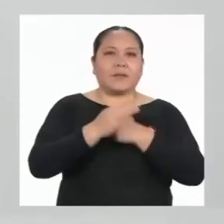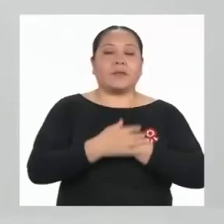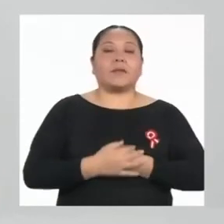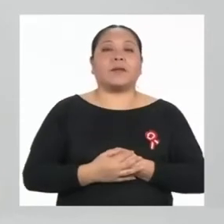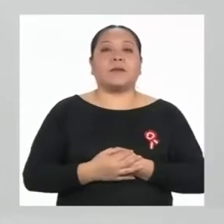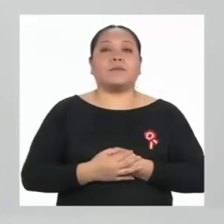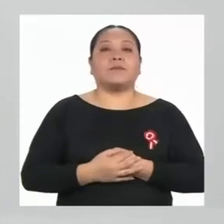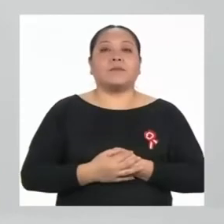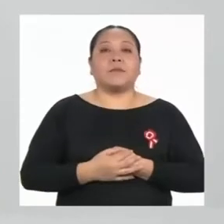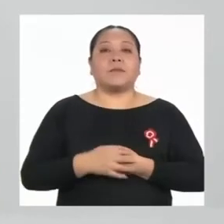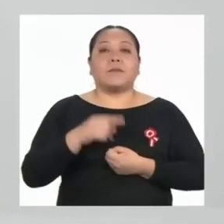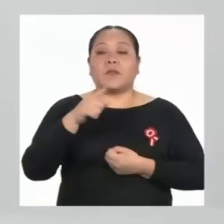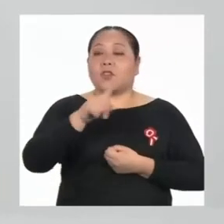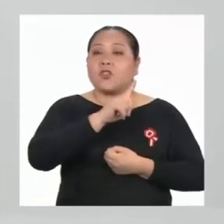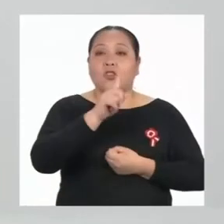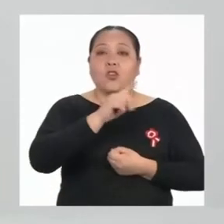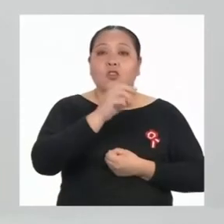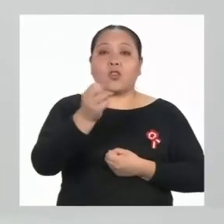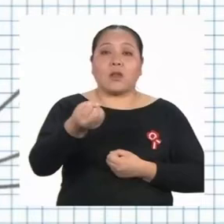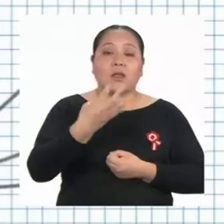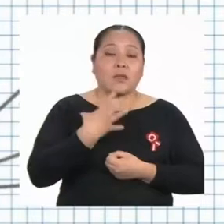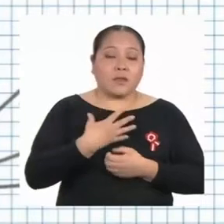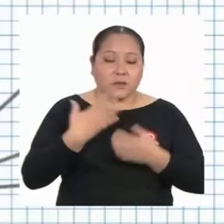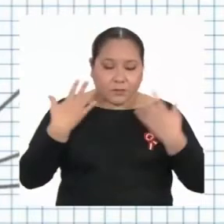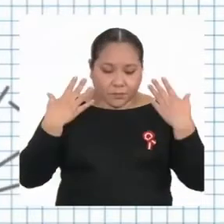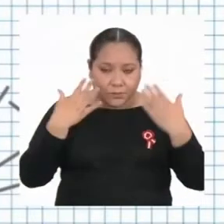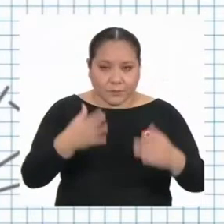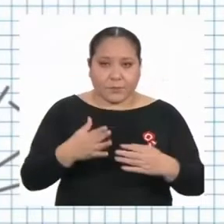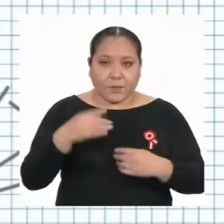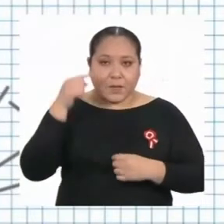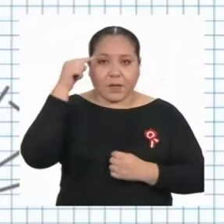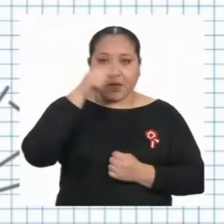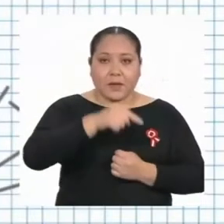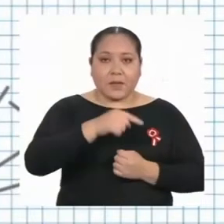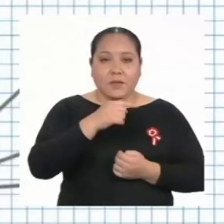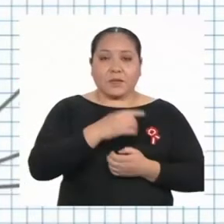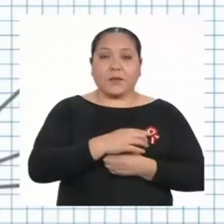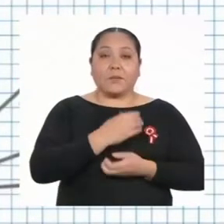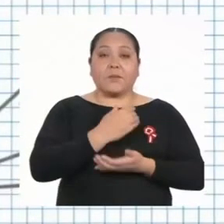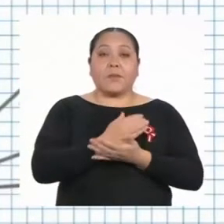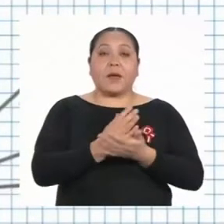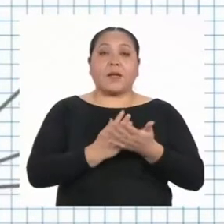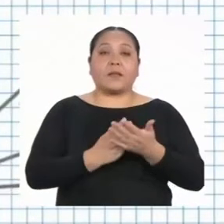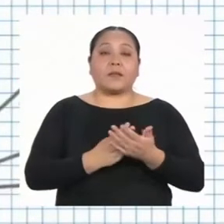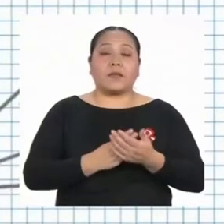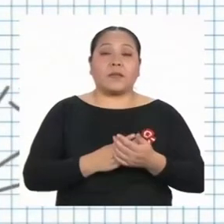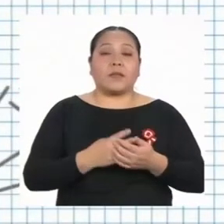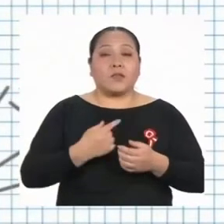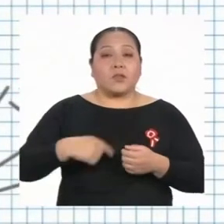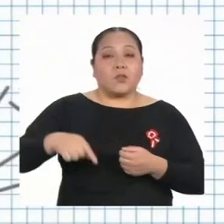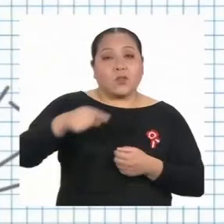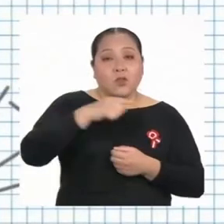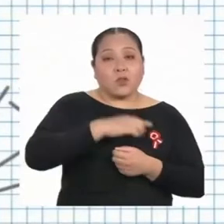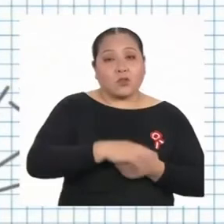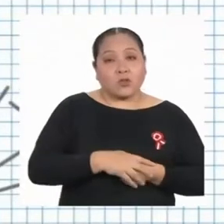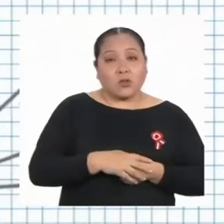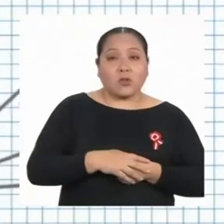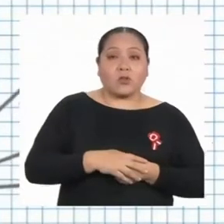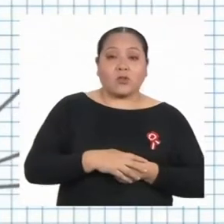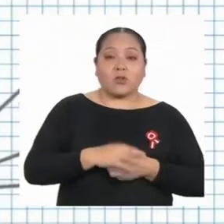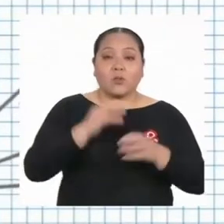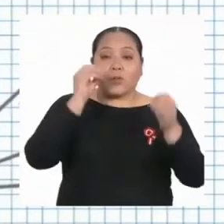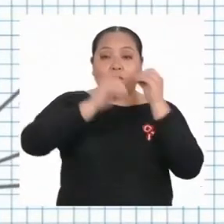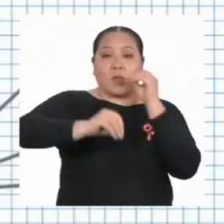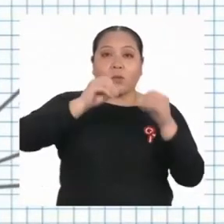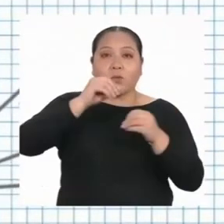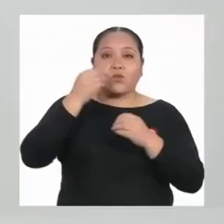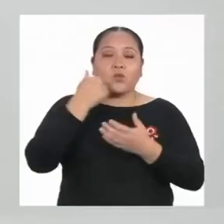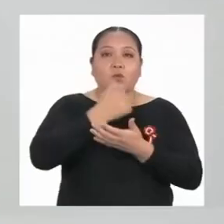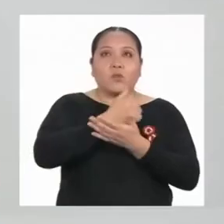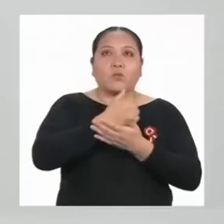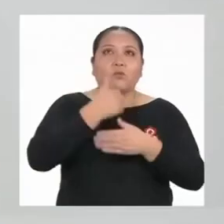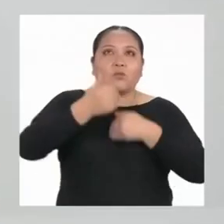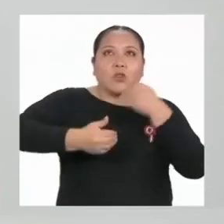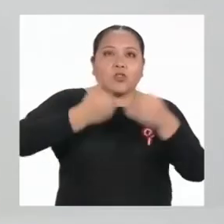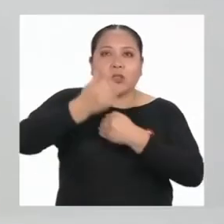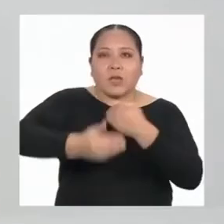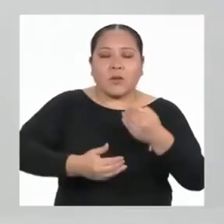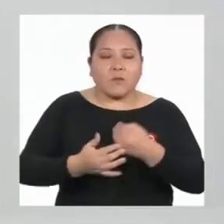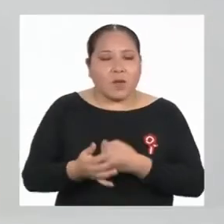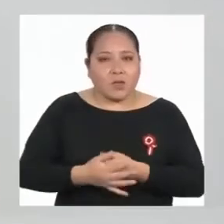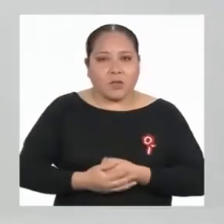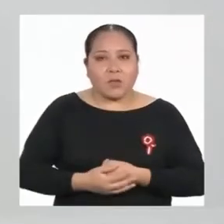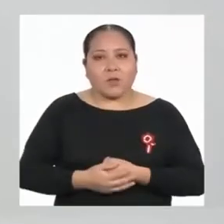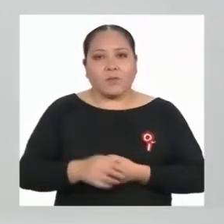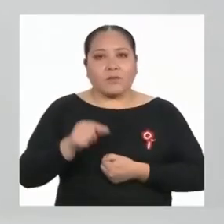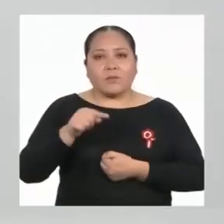no nos la dicen explícitamente. En ese caso, nosotros aplicamos un procedimiento deductivo, Es